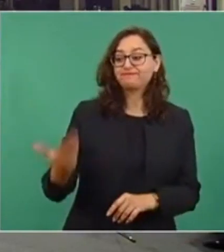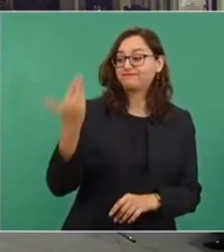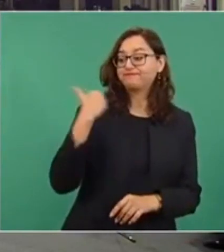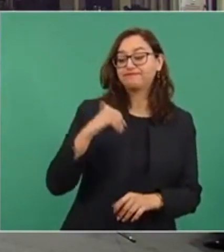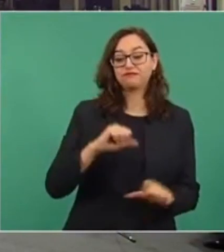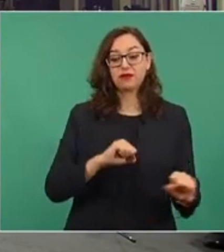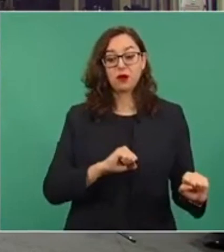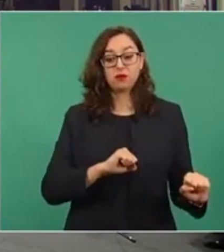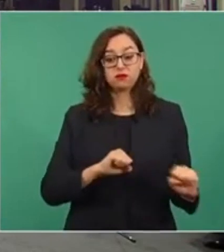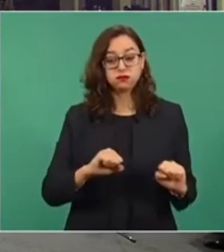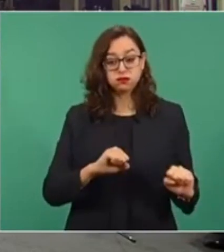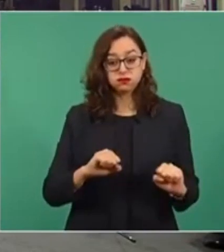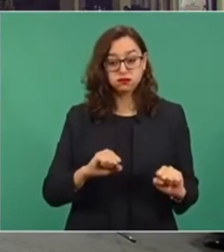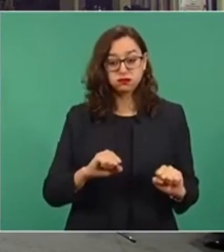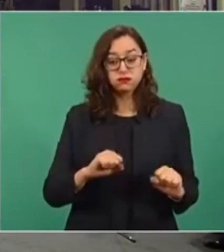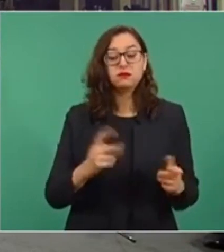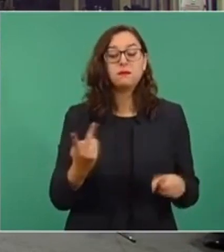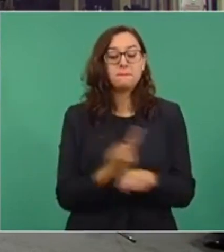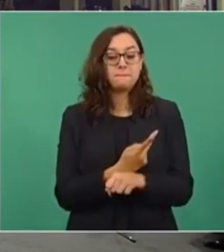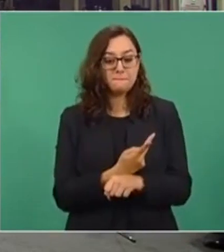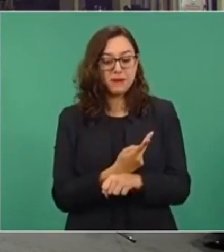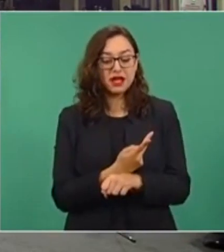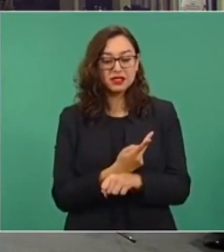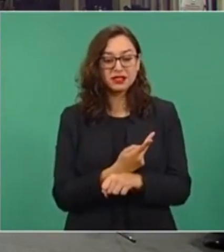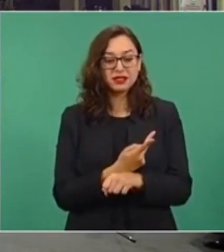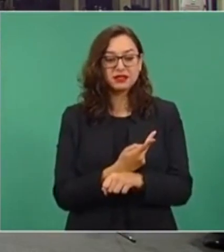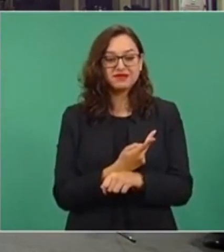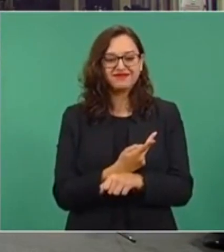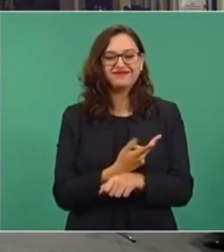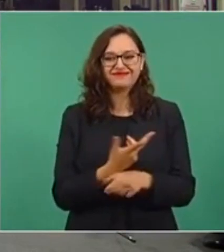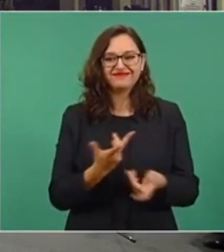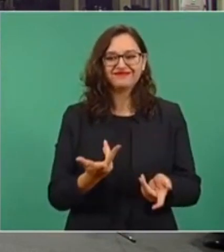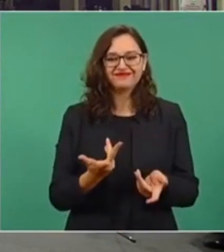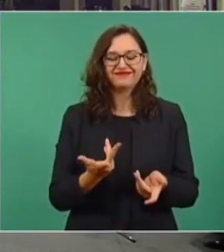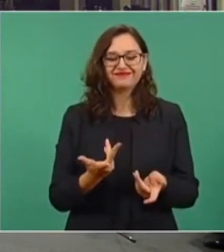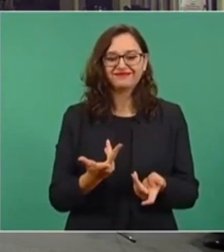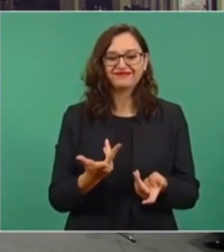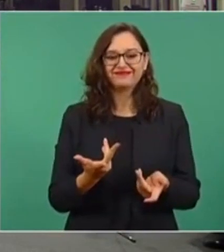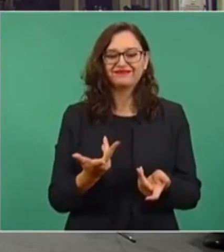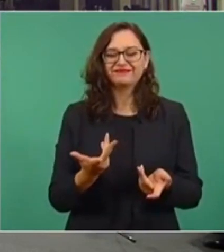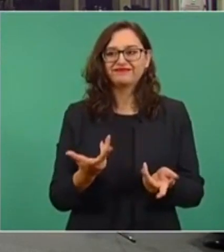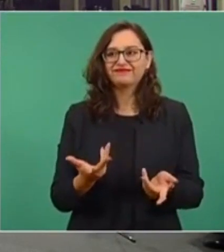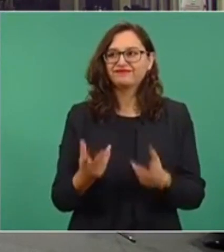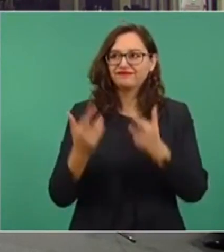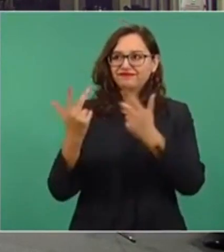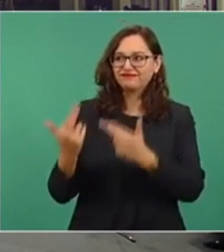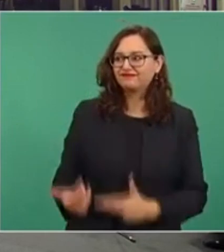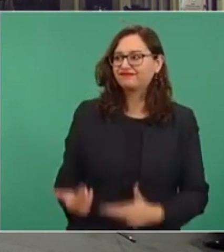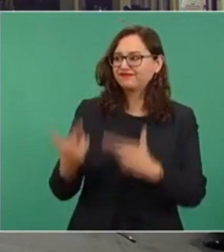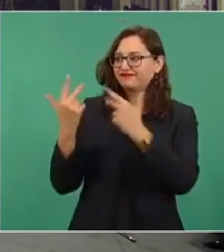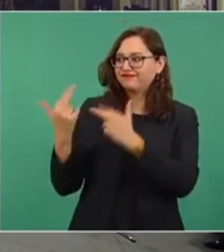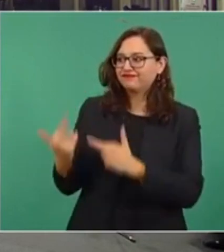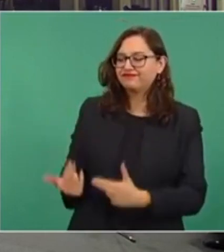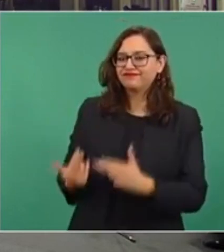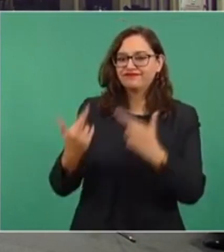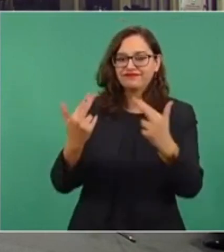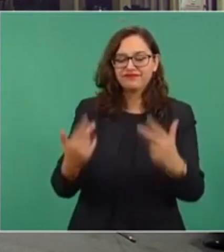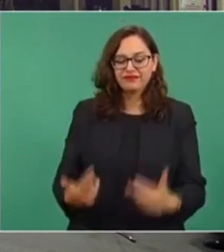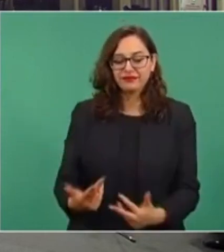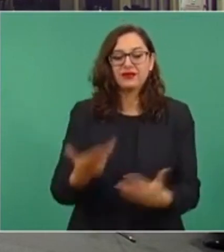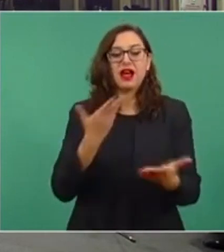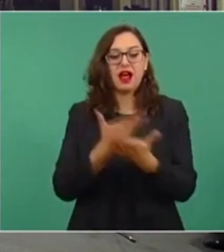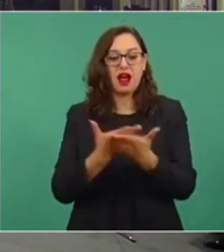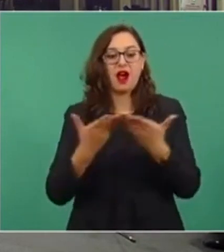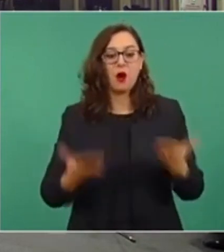estamos llevando a cabo todo un programa de